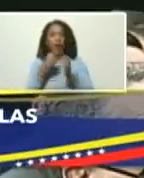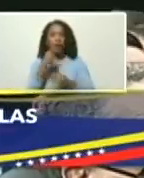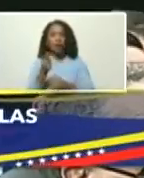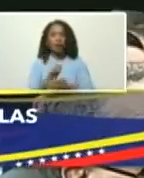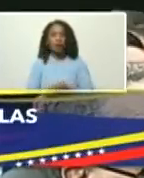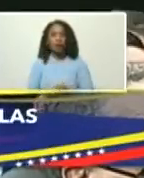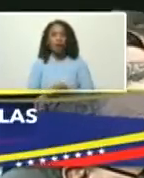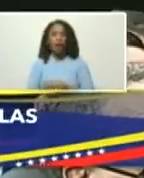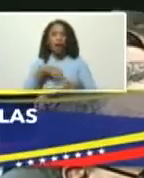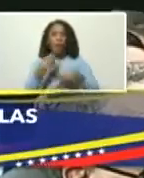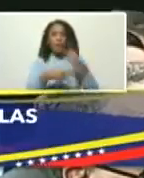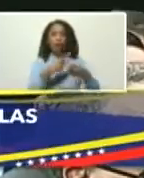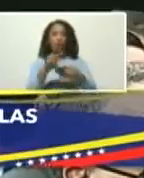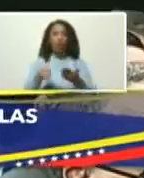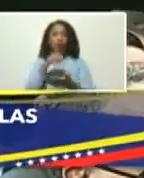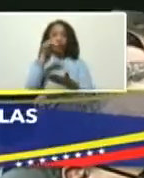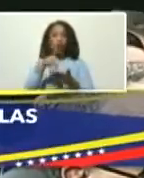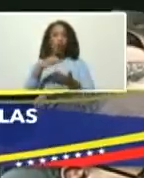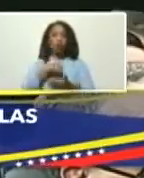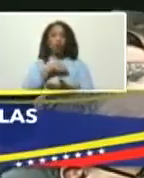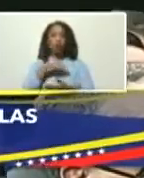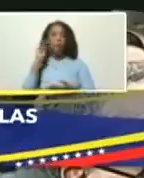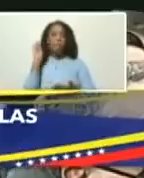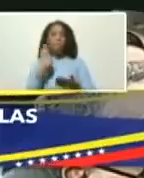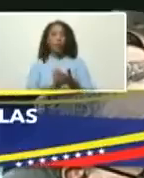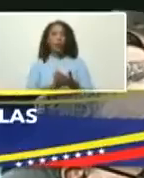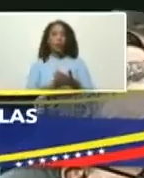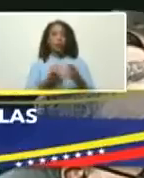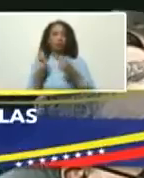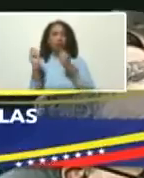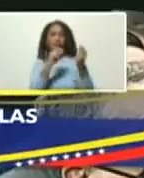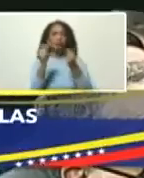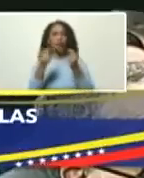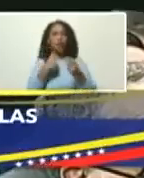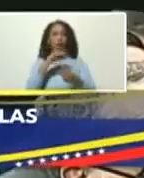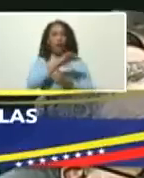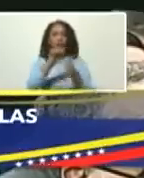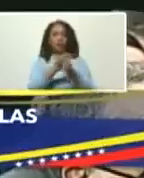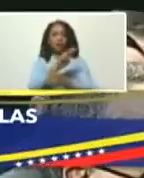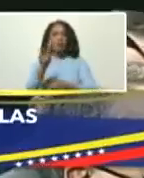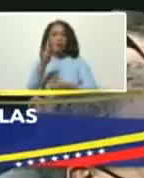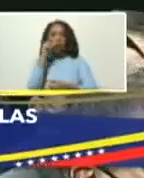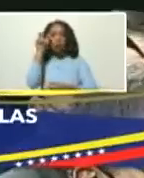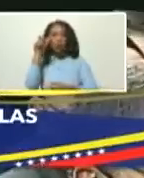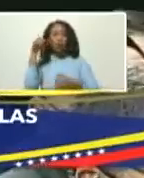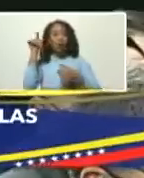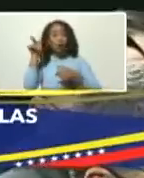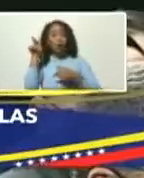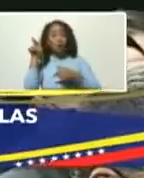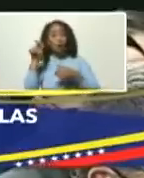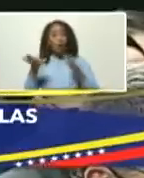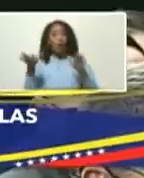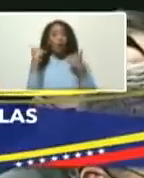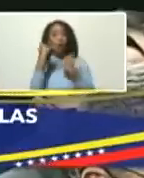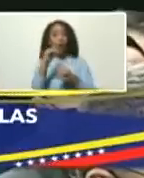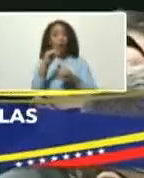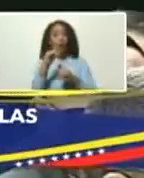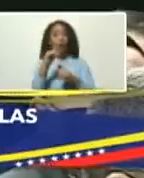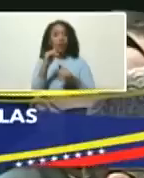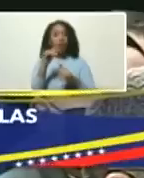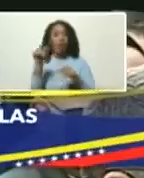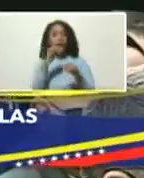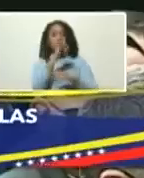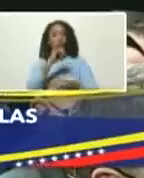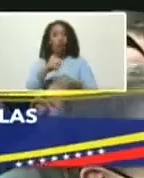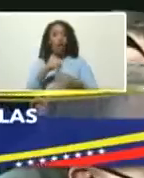a la producción nacional nosotros hemos ubicado y he discutido con la vicepresidenta Gabriela Ramírez incluso allí en el límite de la zona económica especial